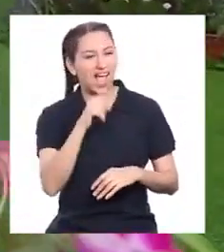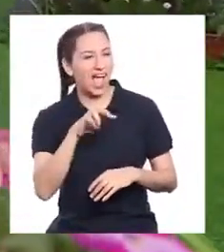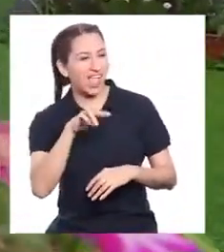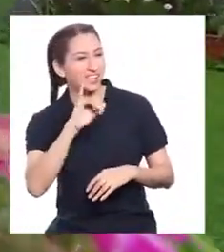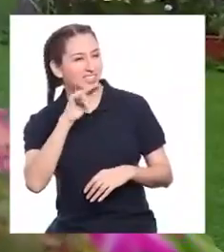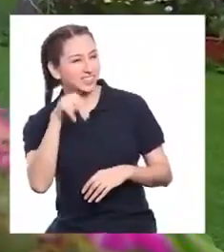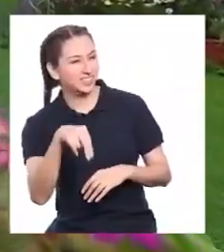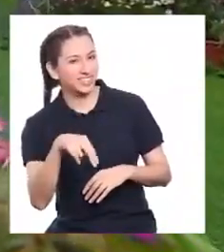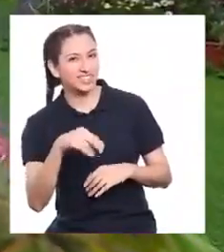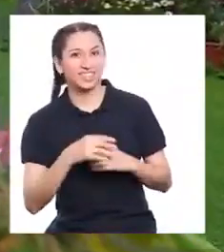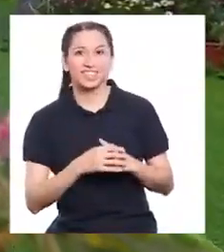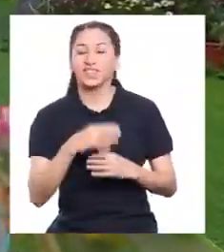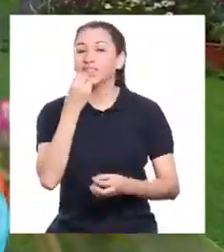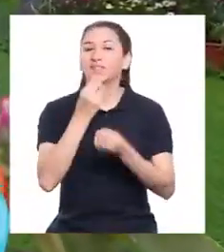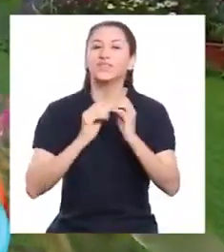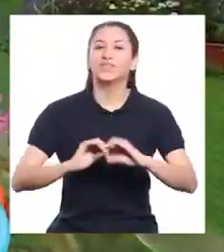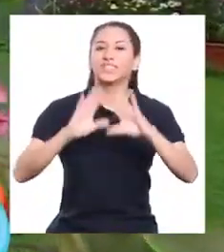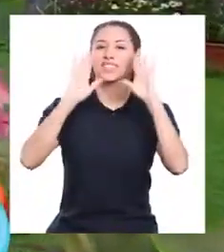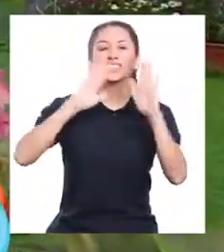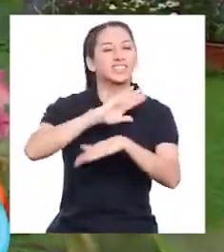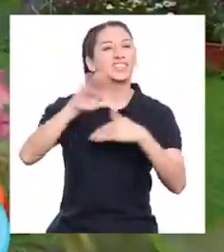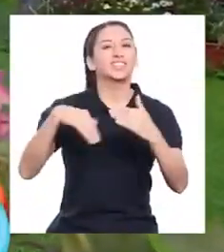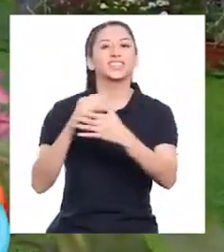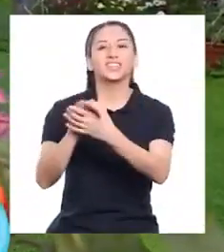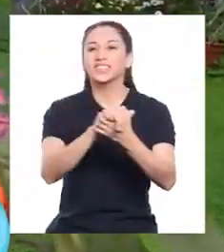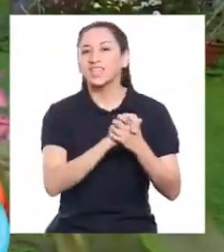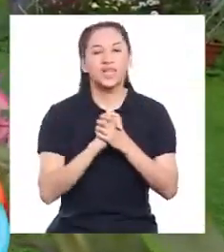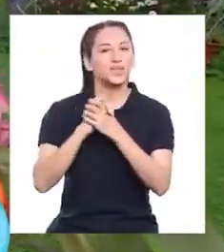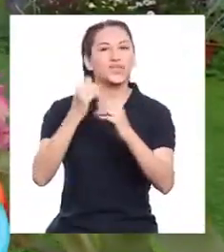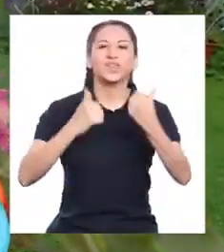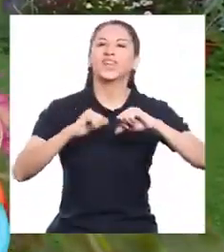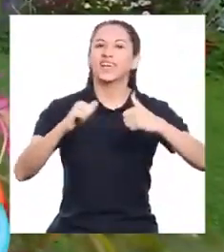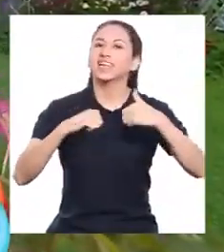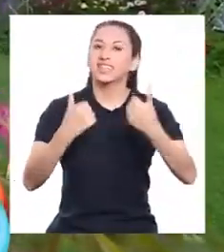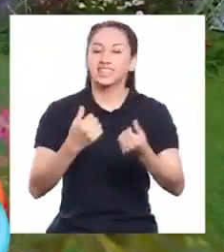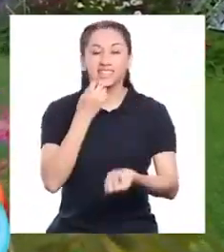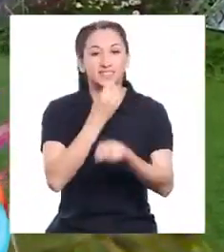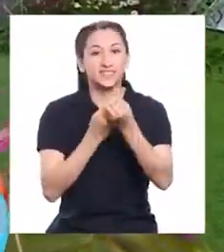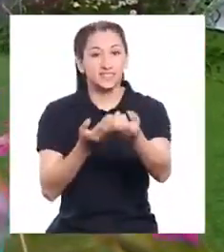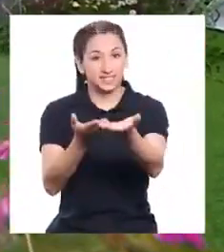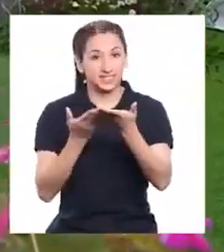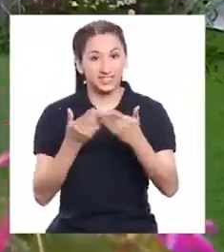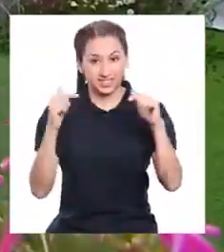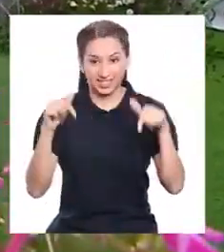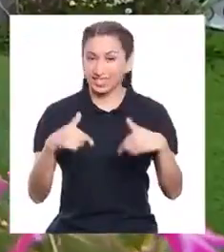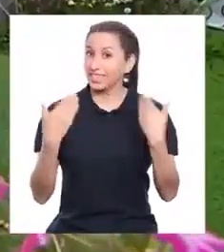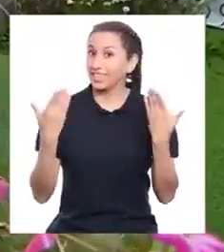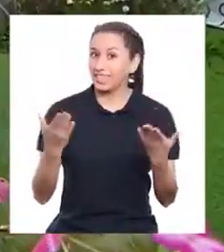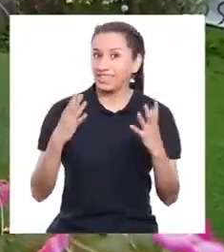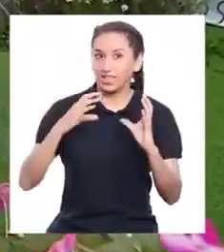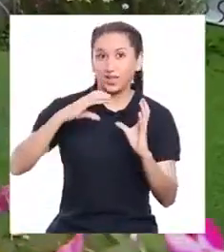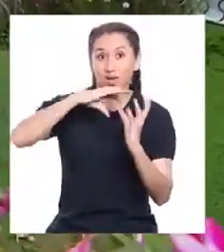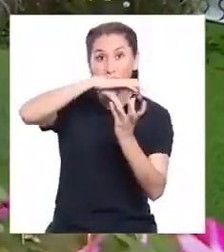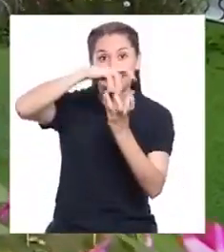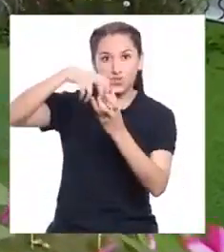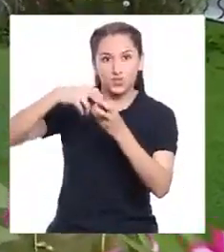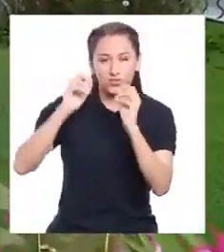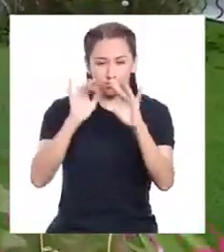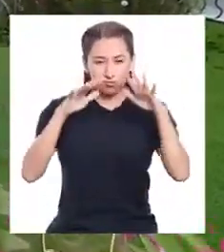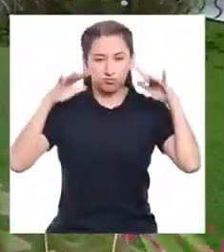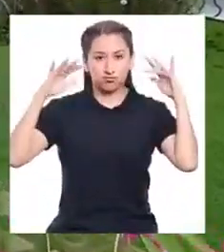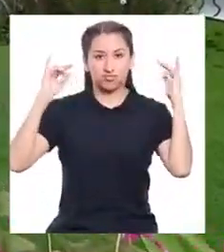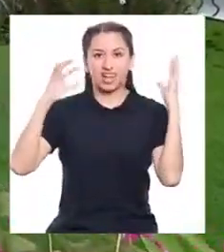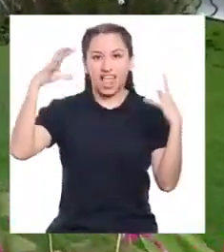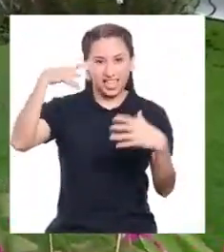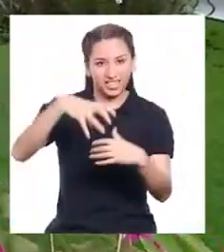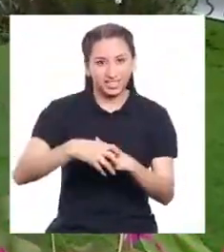Aprendo en Casa, una iniciativa ¡Buenos días, amigas y amigos! ¿Cómo están? ¡Bienvenidos y bienvenidos a... ¡El Mágico Mundo